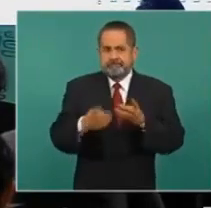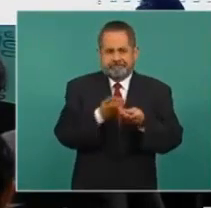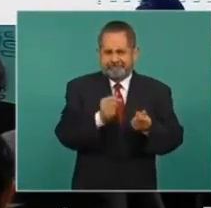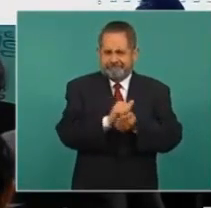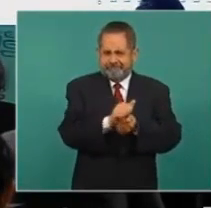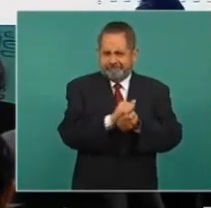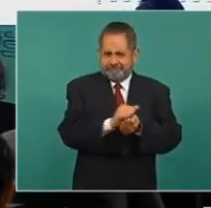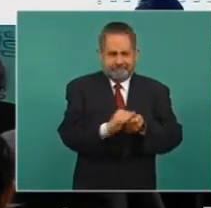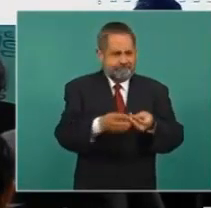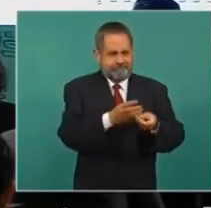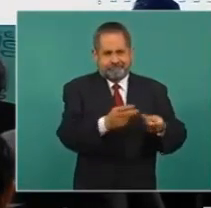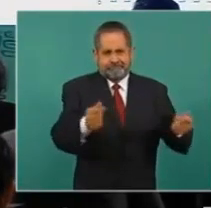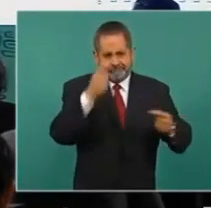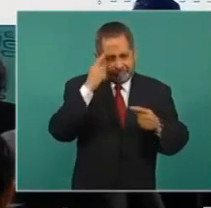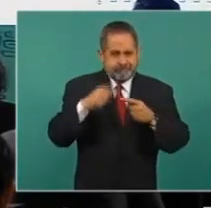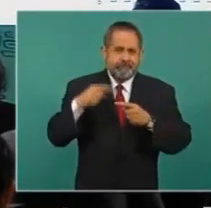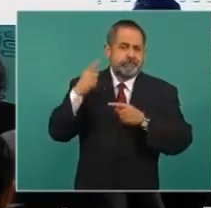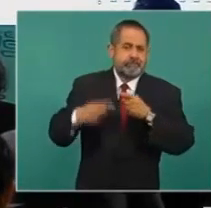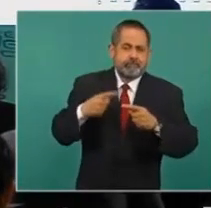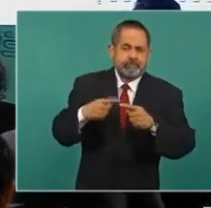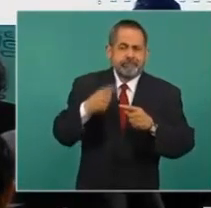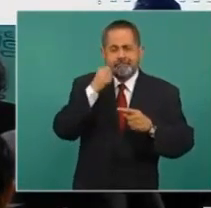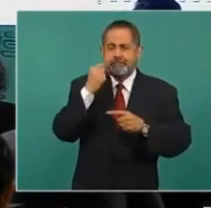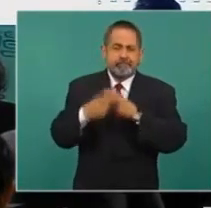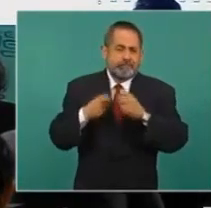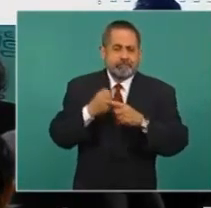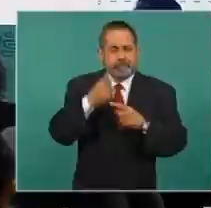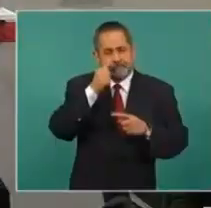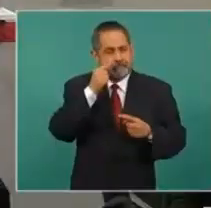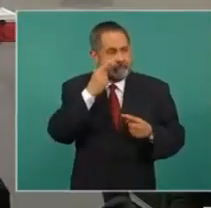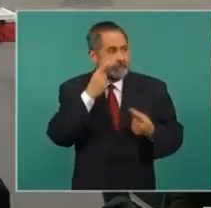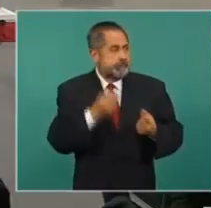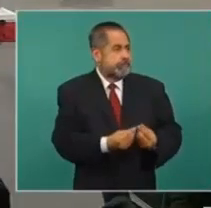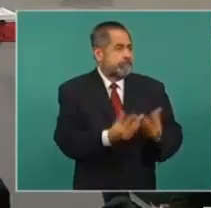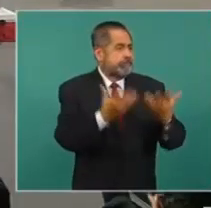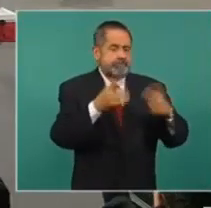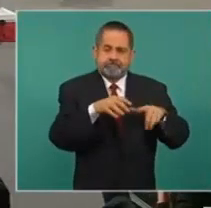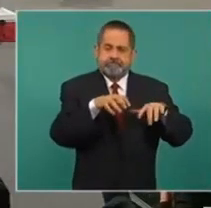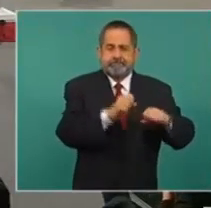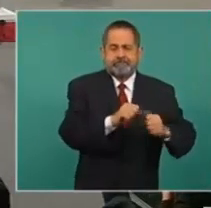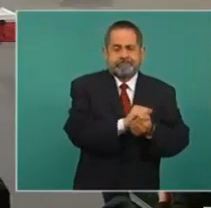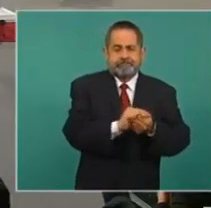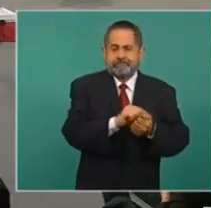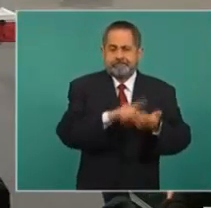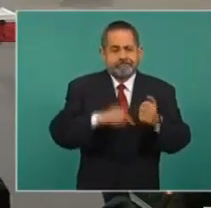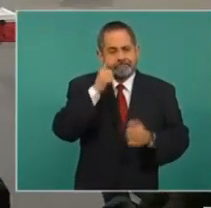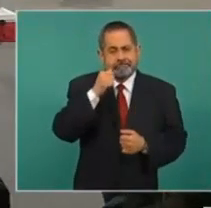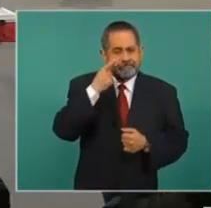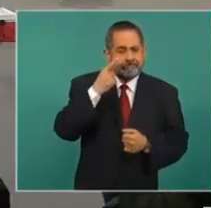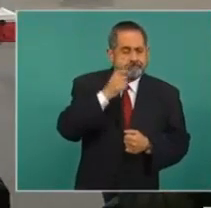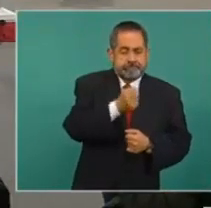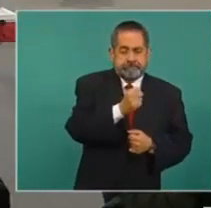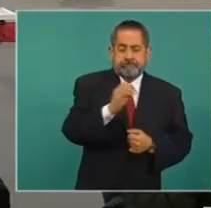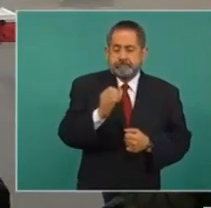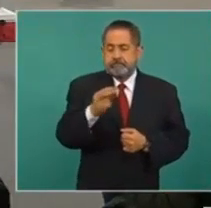es de acuerdo al ciclo anual de producción que se tiene identificado. En estos meses, septiembre, octubre,